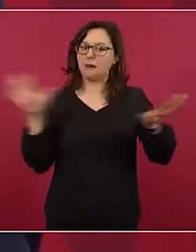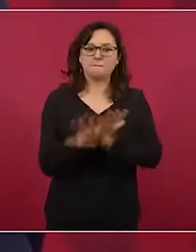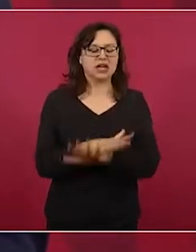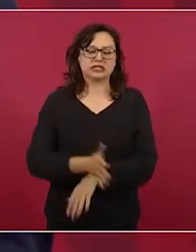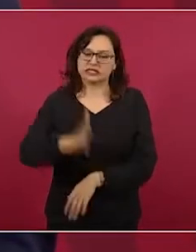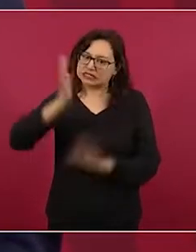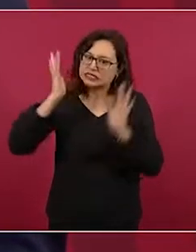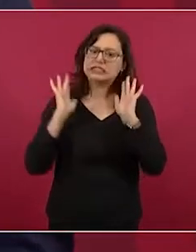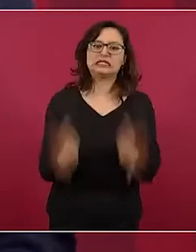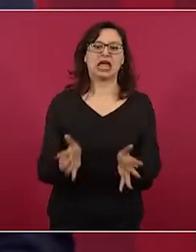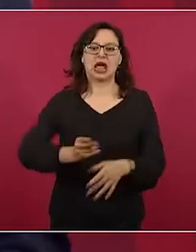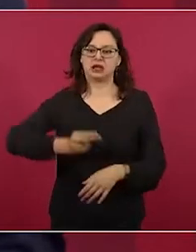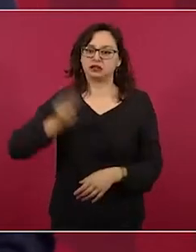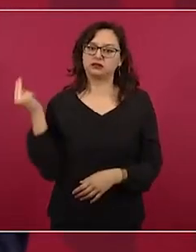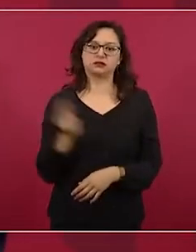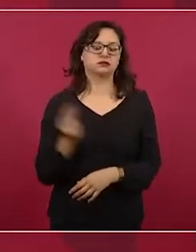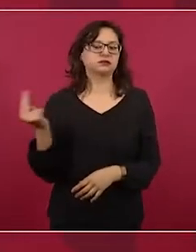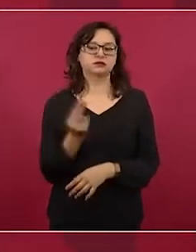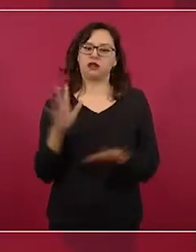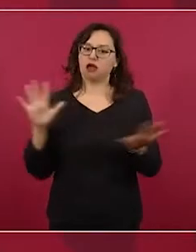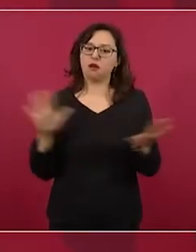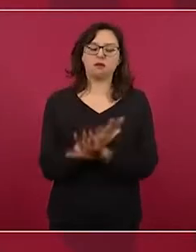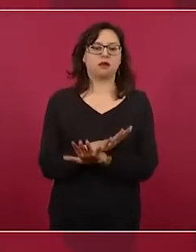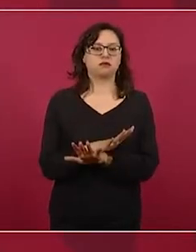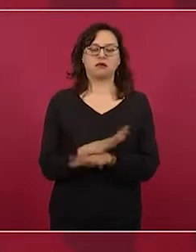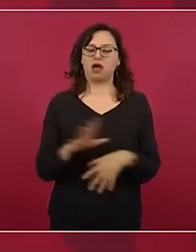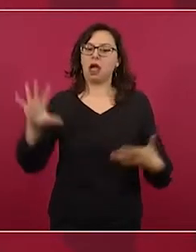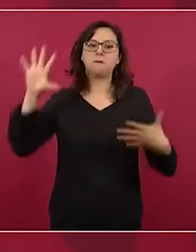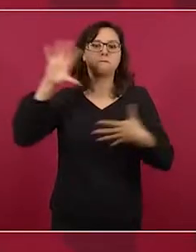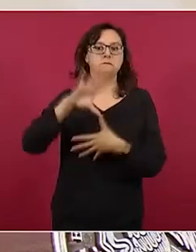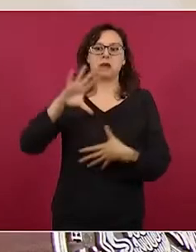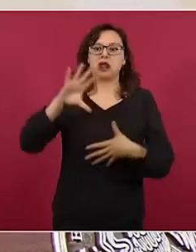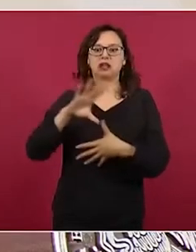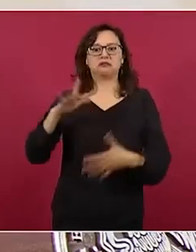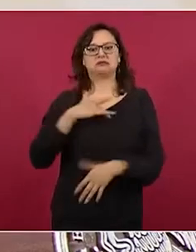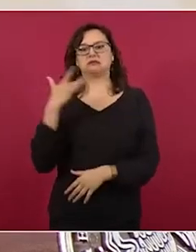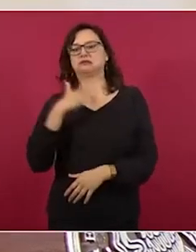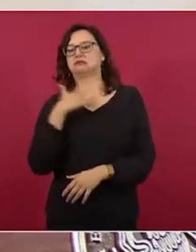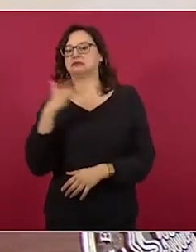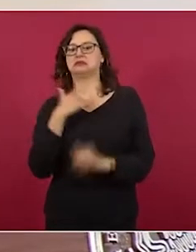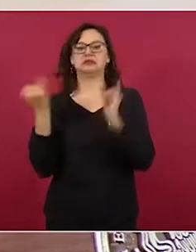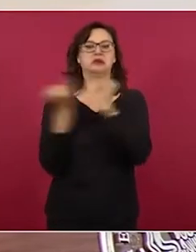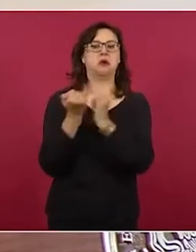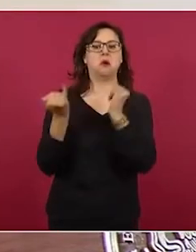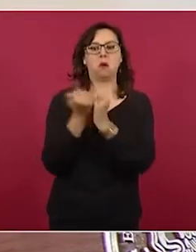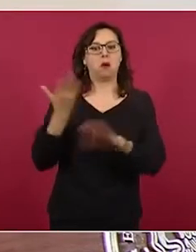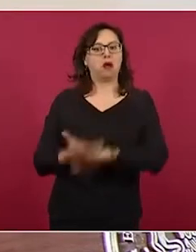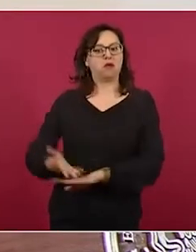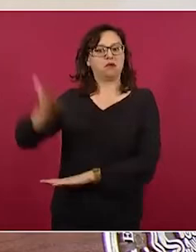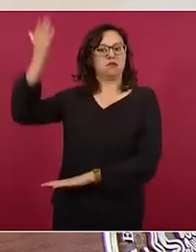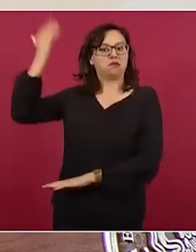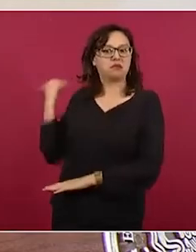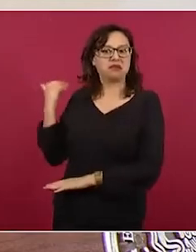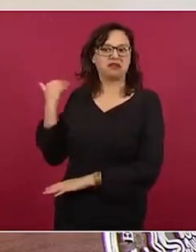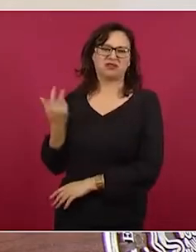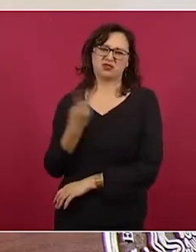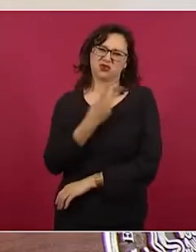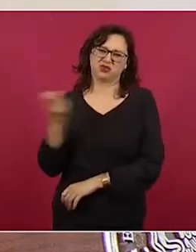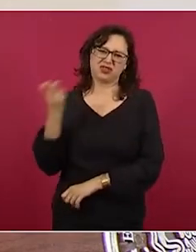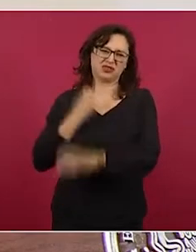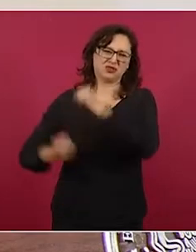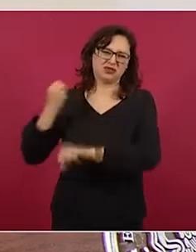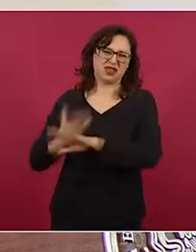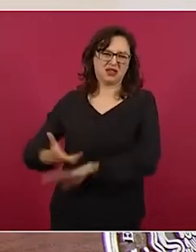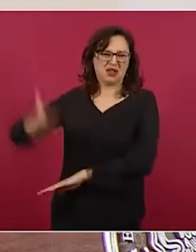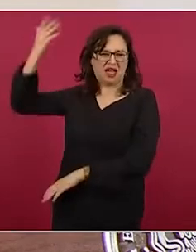En América ya no podemos seguir manteniendo la política de hace dos siglos.